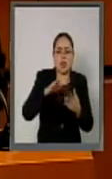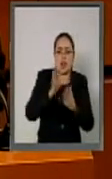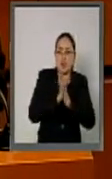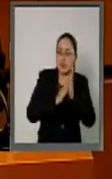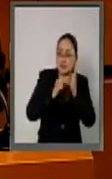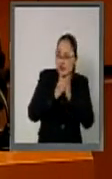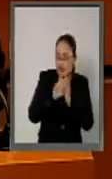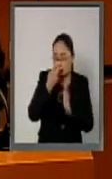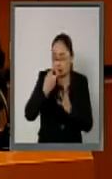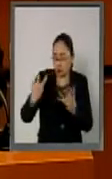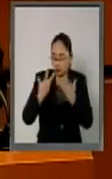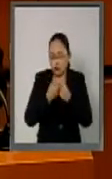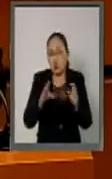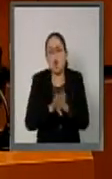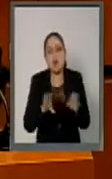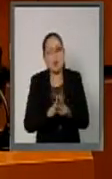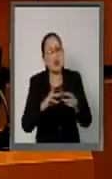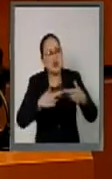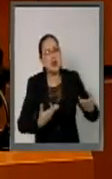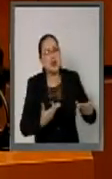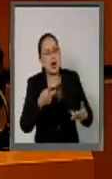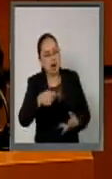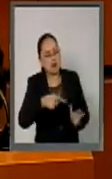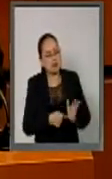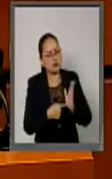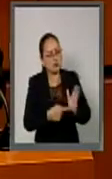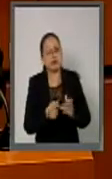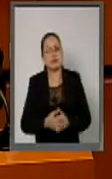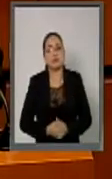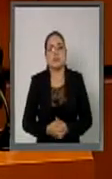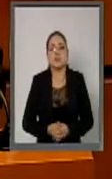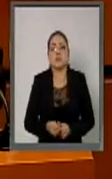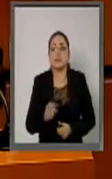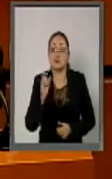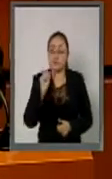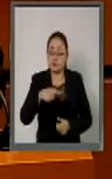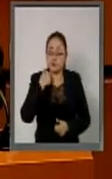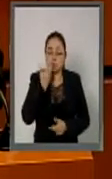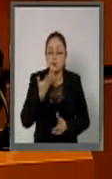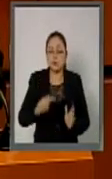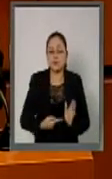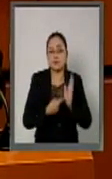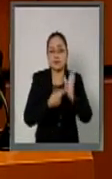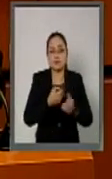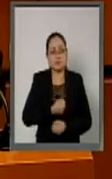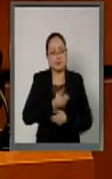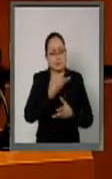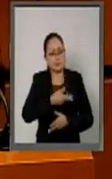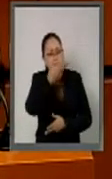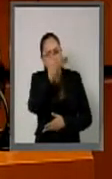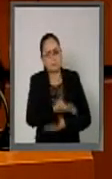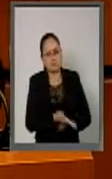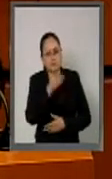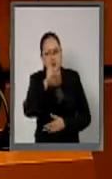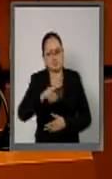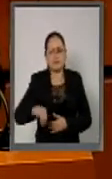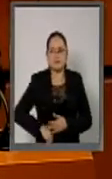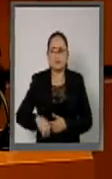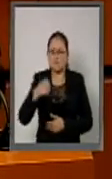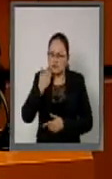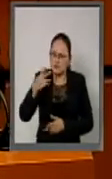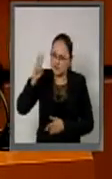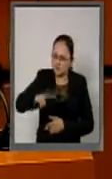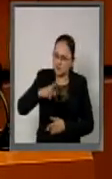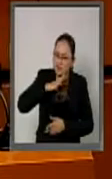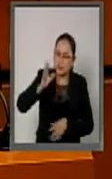Por lo cual, considero oportuno, pues, manifestarle su interés de tener una